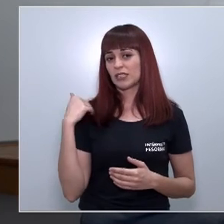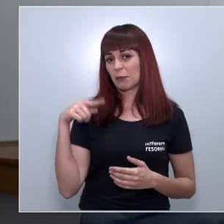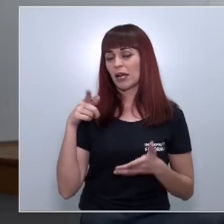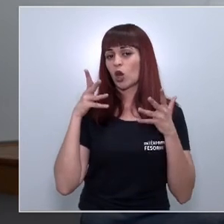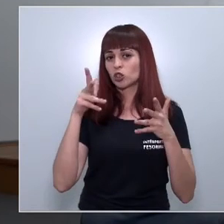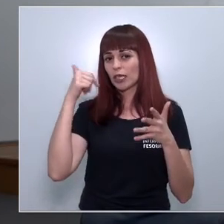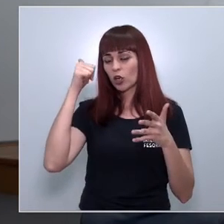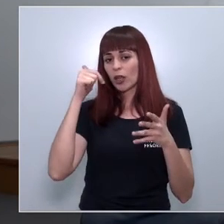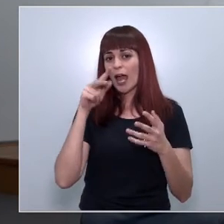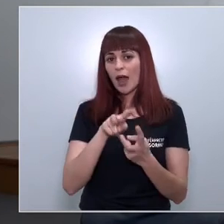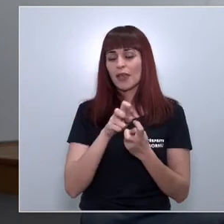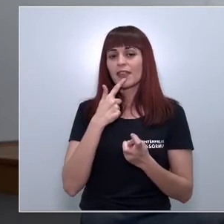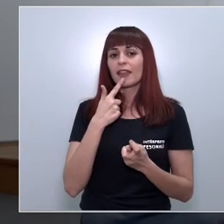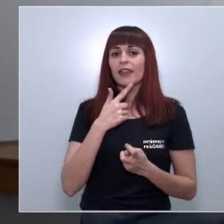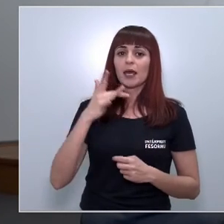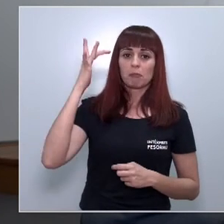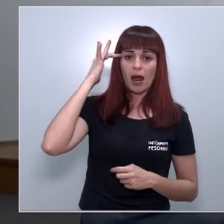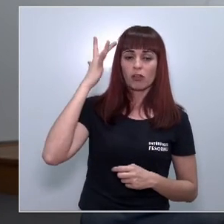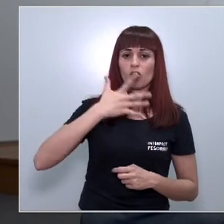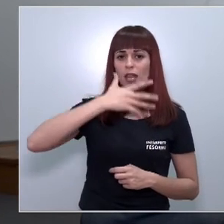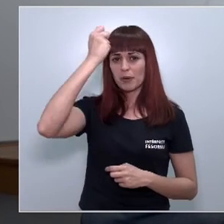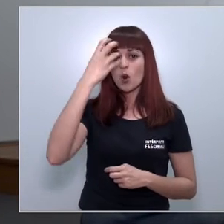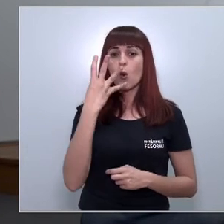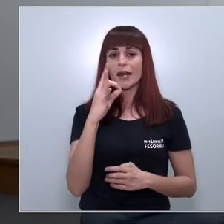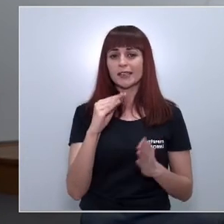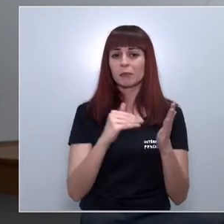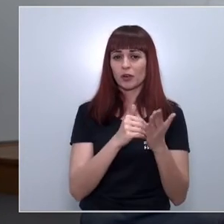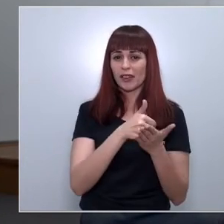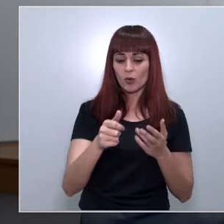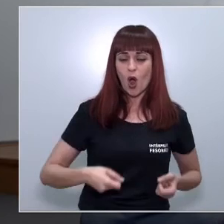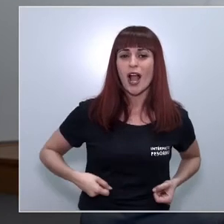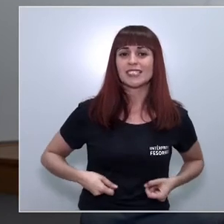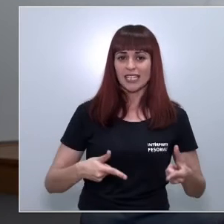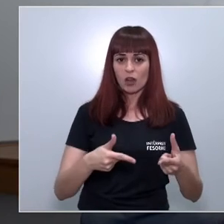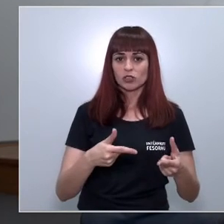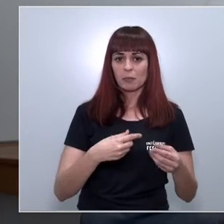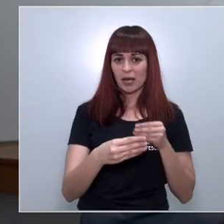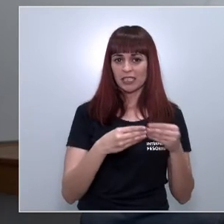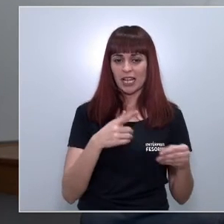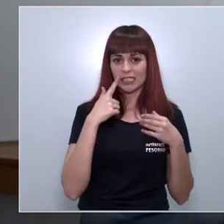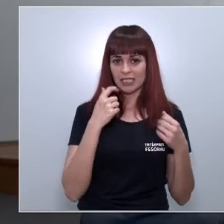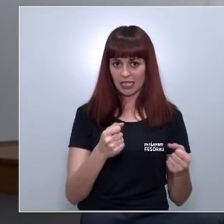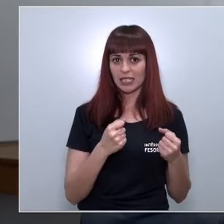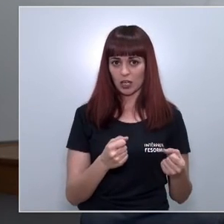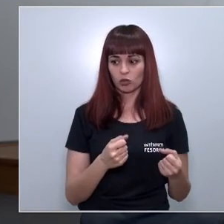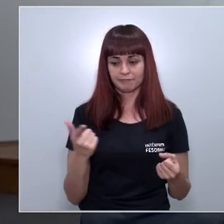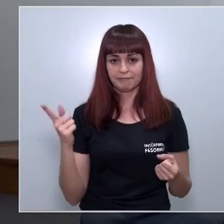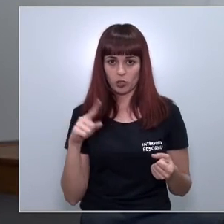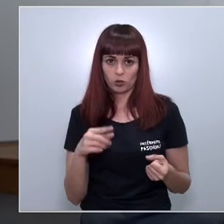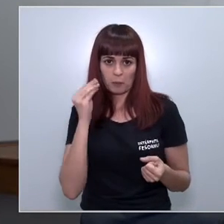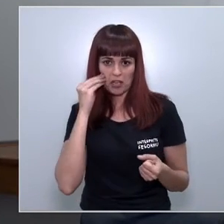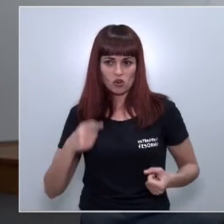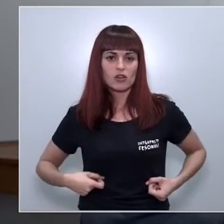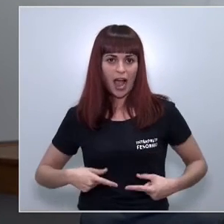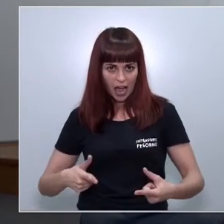solo en marzo y abril se gastaron 40 millones de euros en material sanitario la atención primaria ha sido un dique de contención pero eso también cuesta imagino